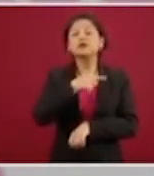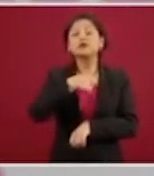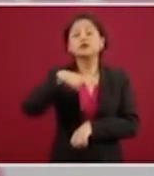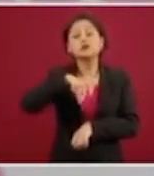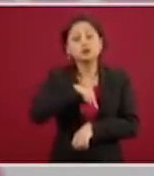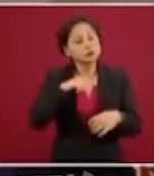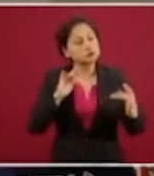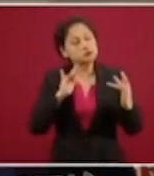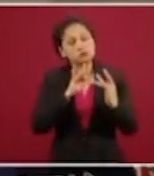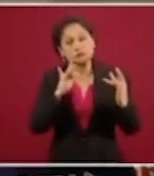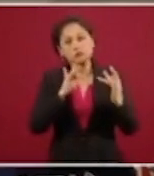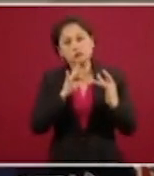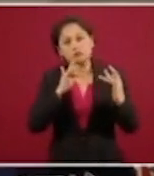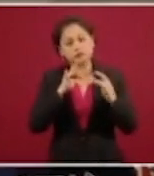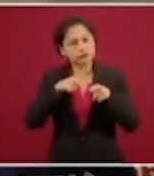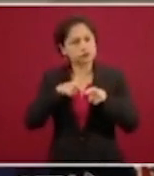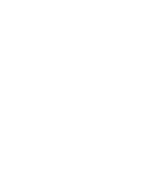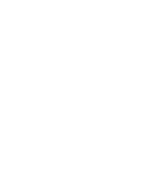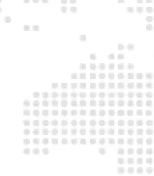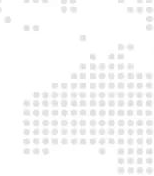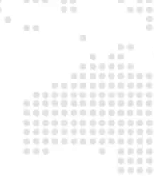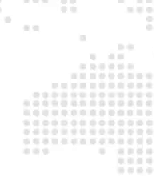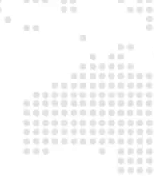y así va a seguir, igual con Canadá.